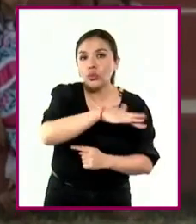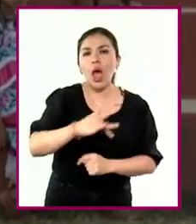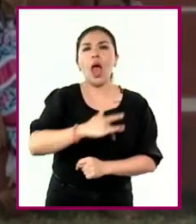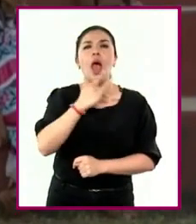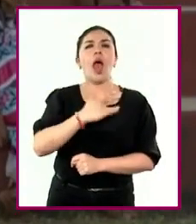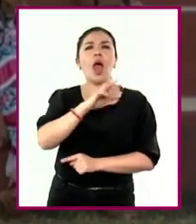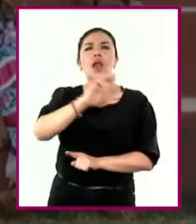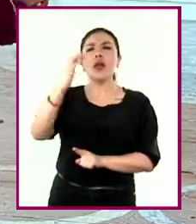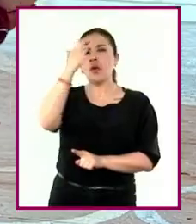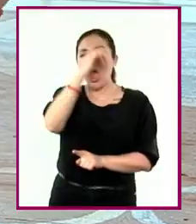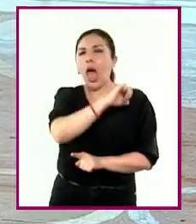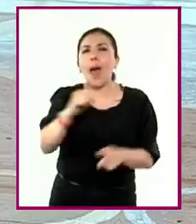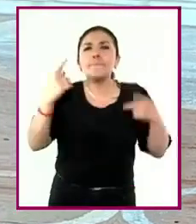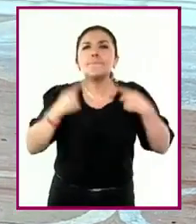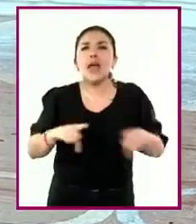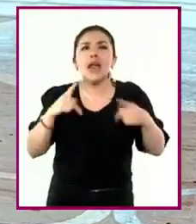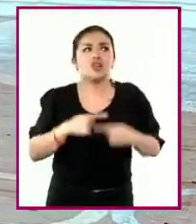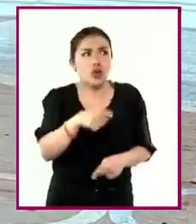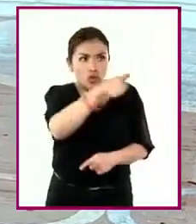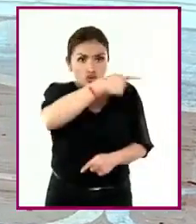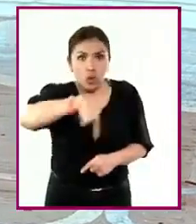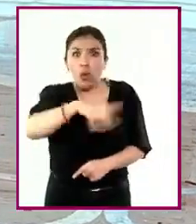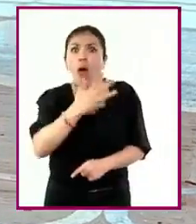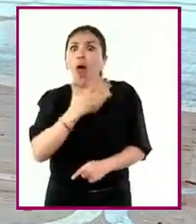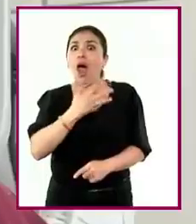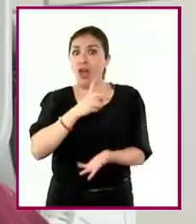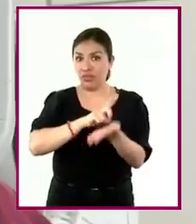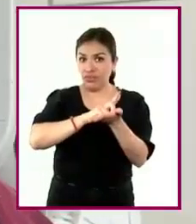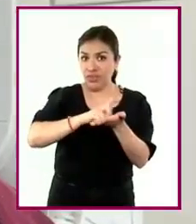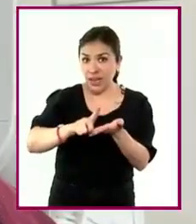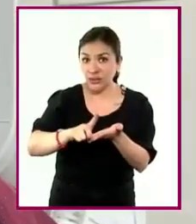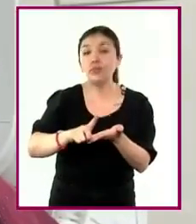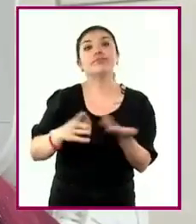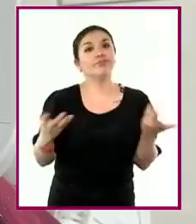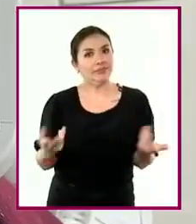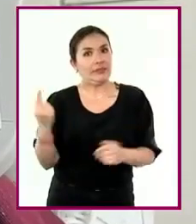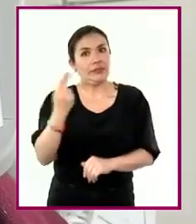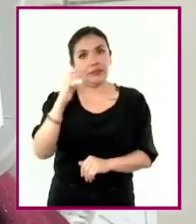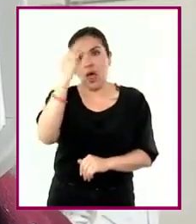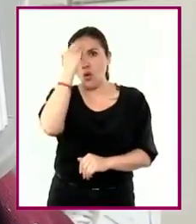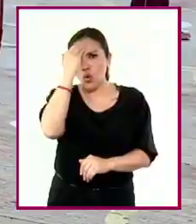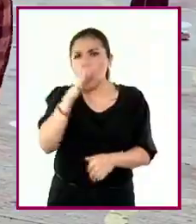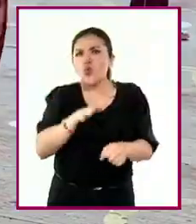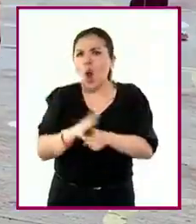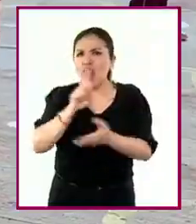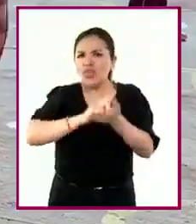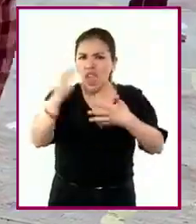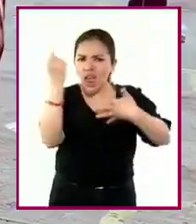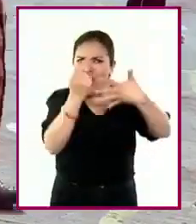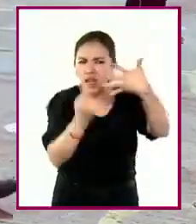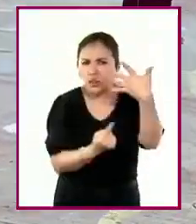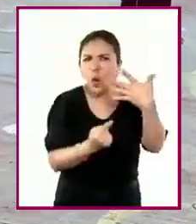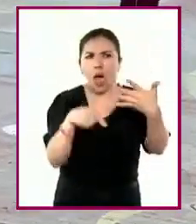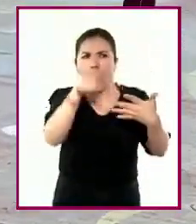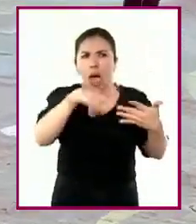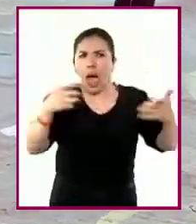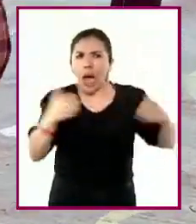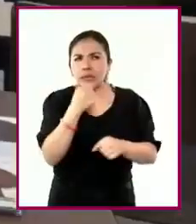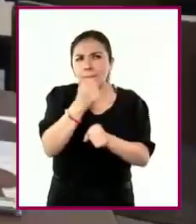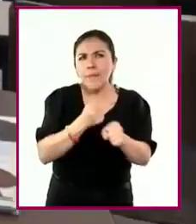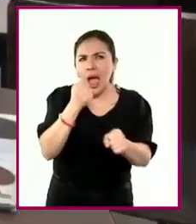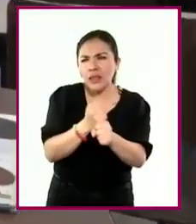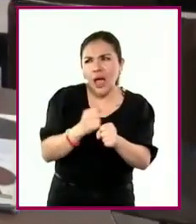niños reconozcan a las personas como sujetos de derechos, lo que implica conocerlos, identificar cómo se